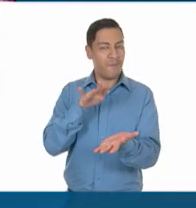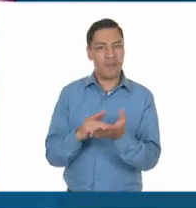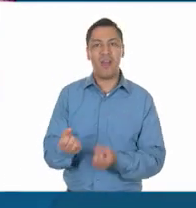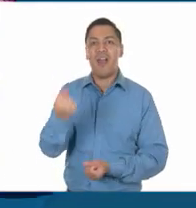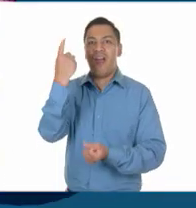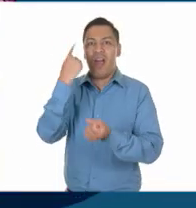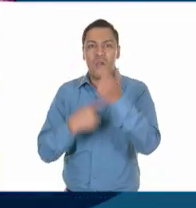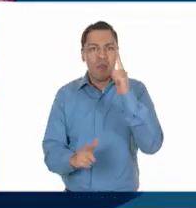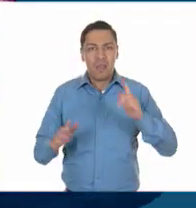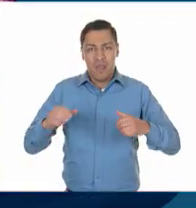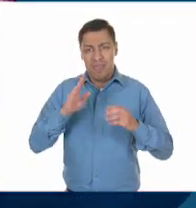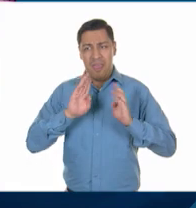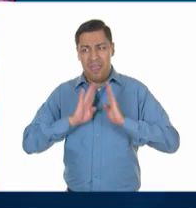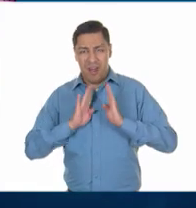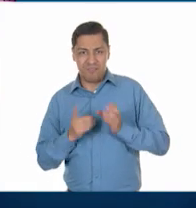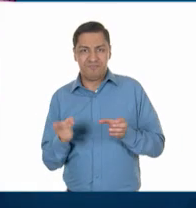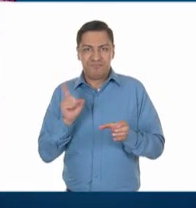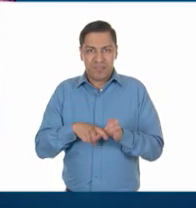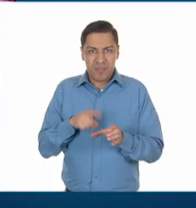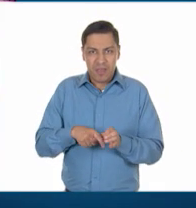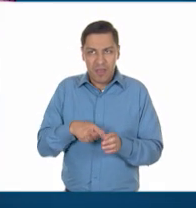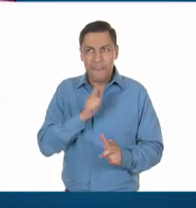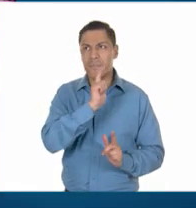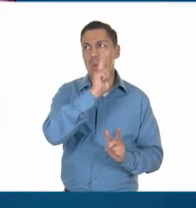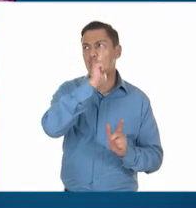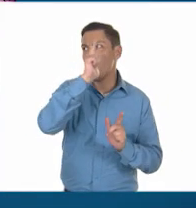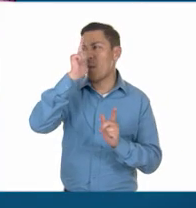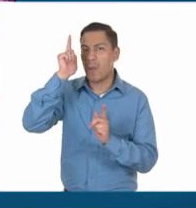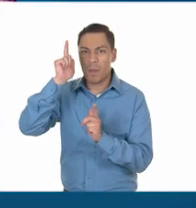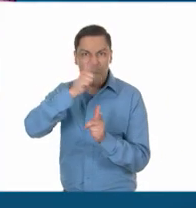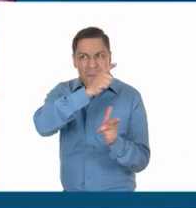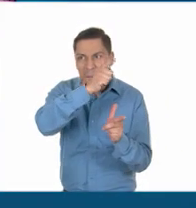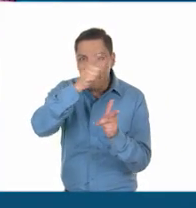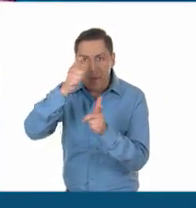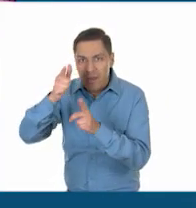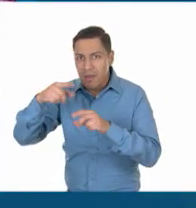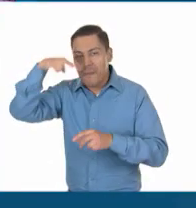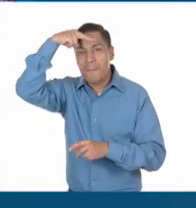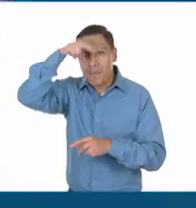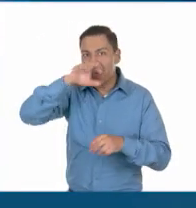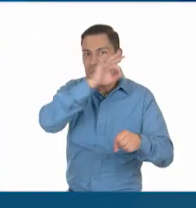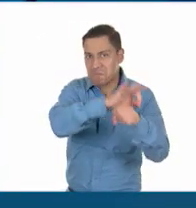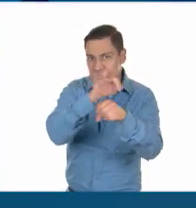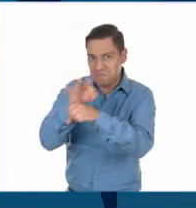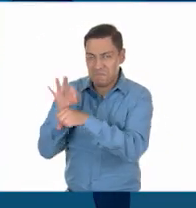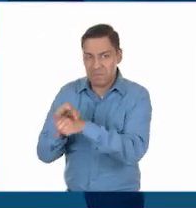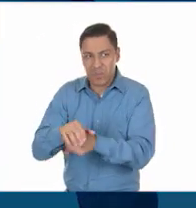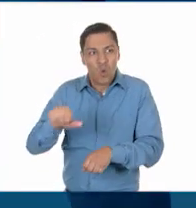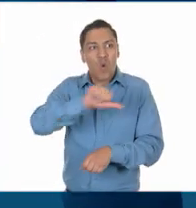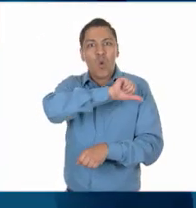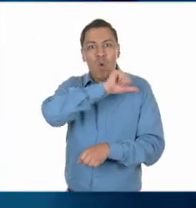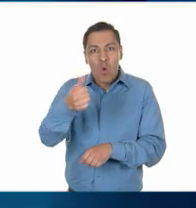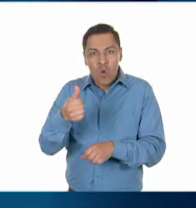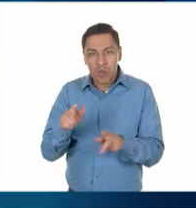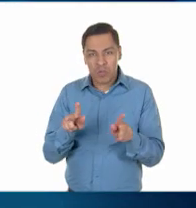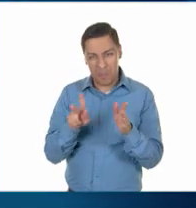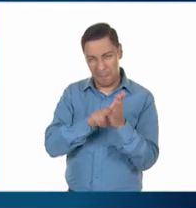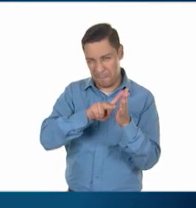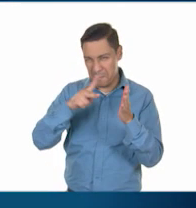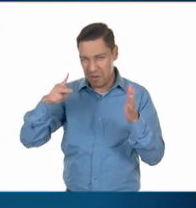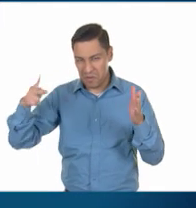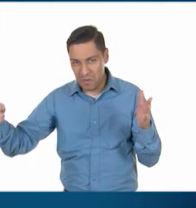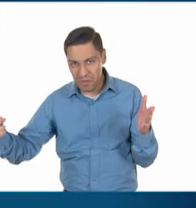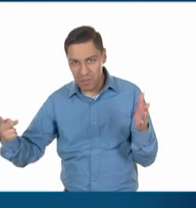combatieron en los ejércitos y tomaron las armas para defender sus ideales. Otras más combatieron a través de la prensa, por ejemplo,